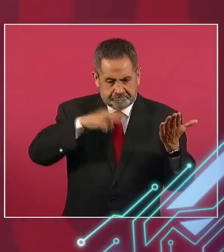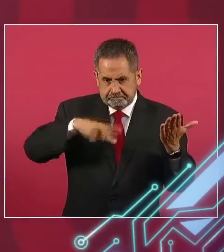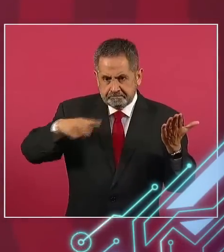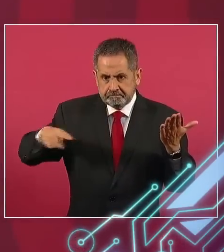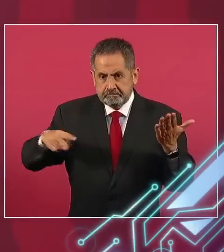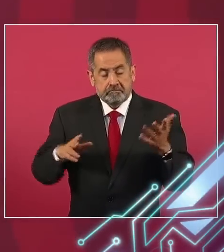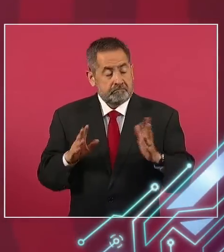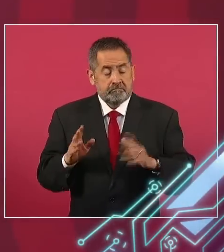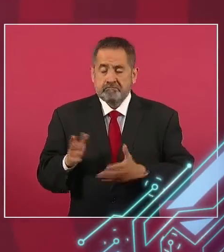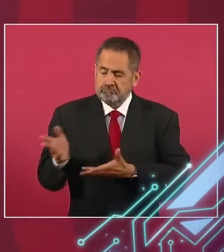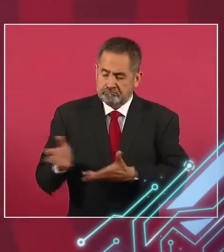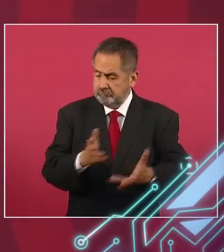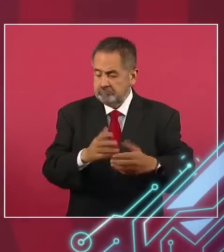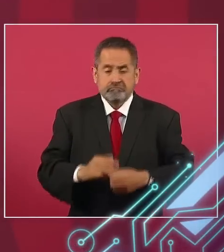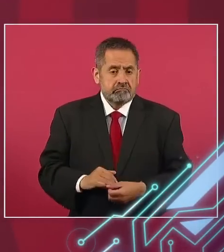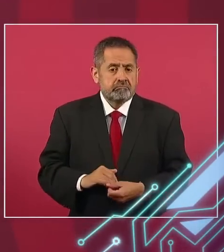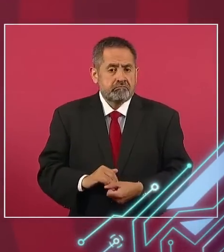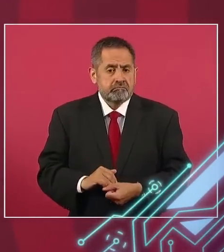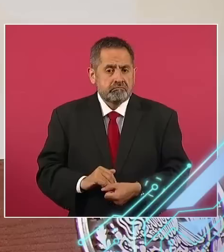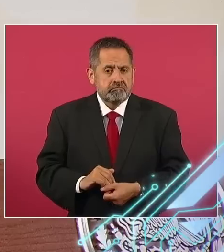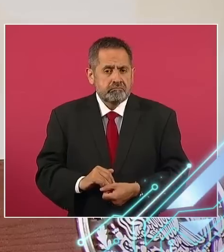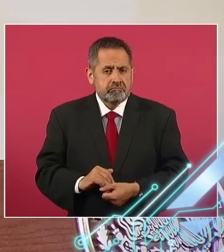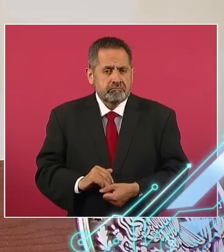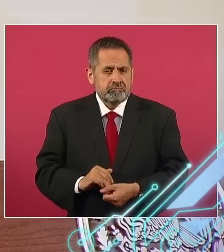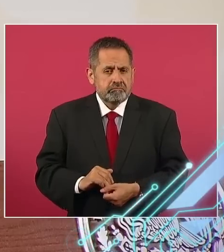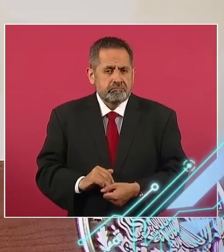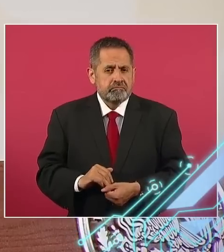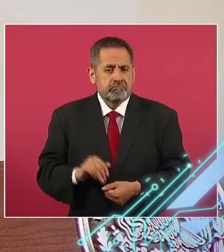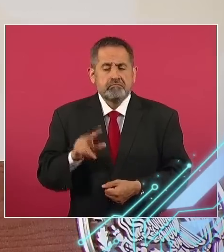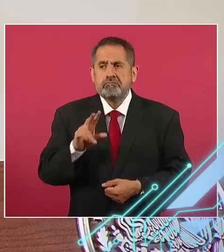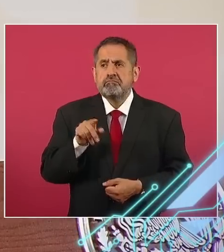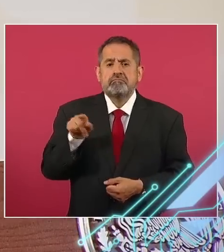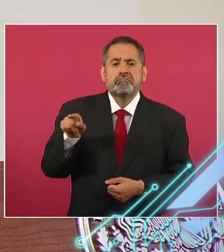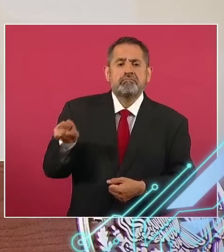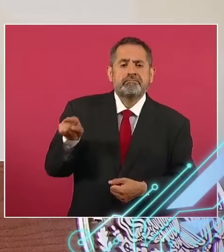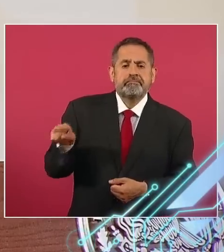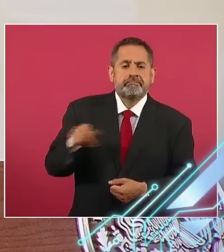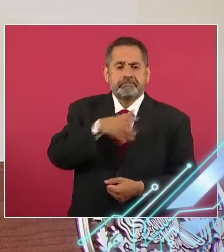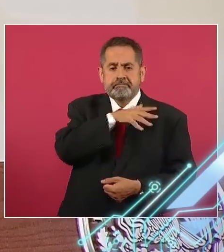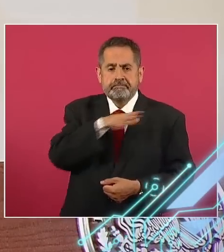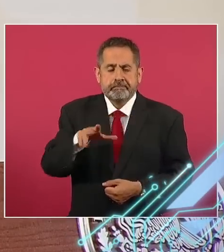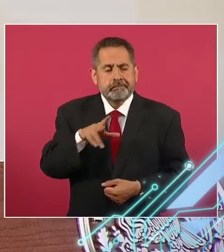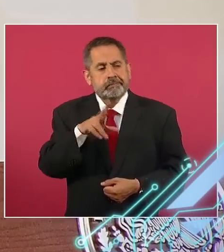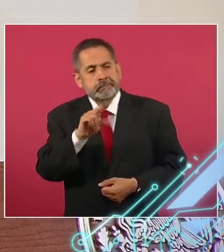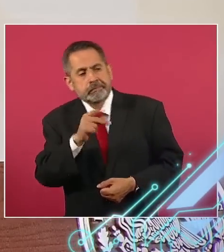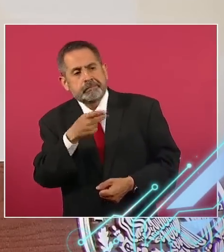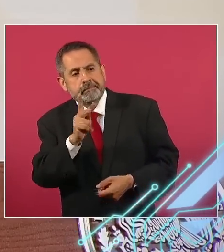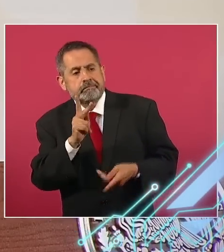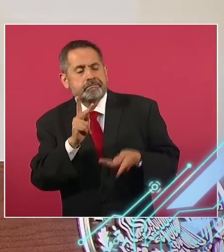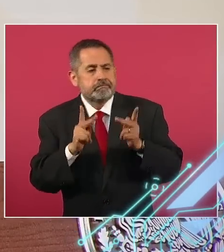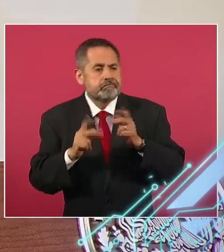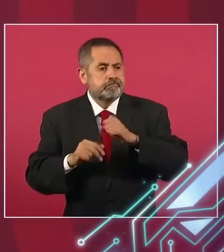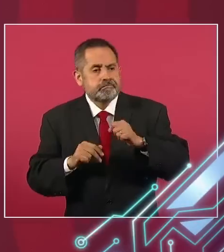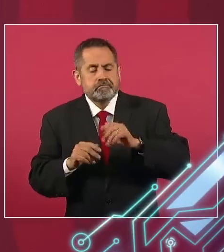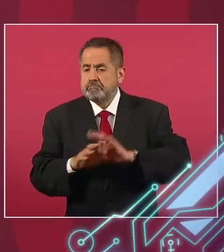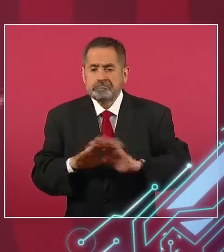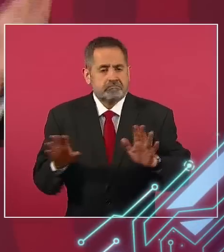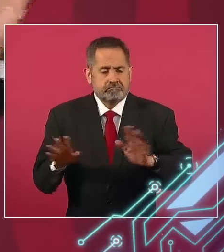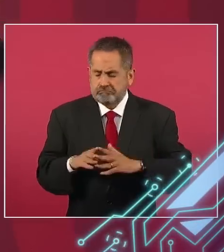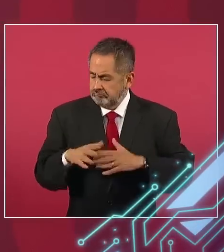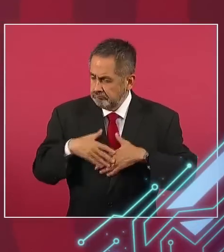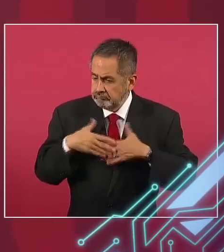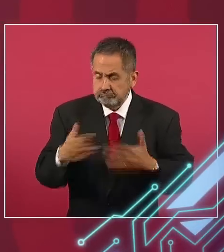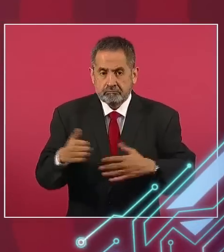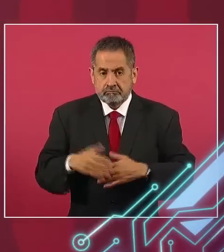y no hubo ninguna resistencia. Y